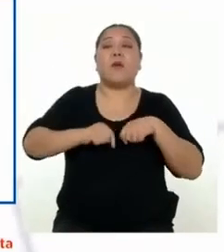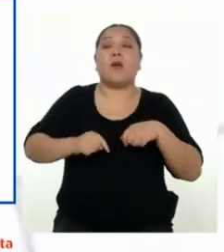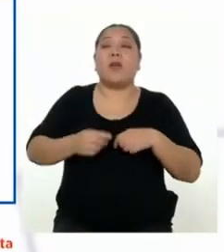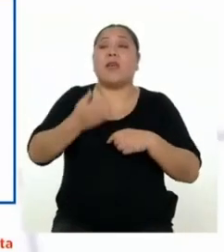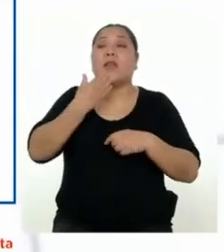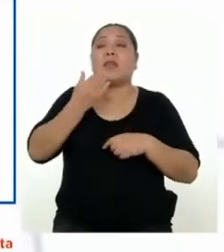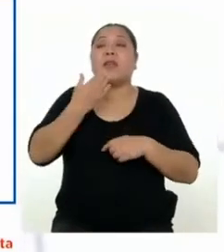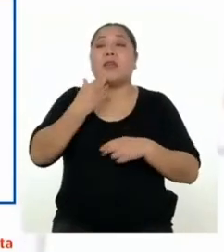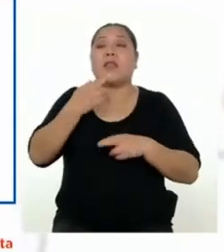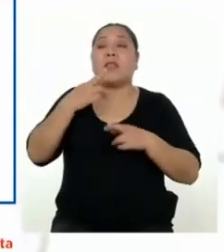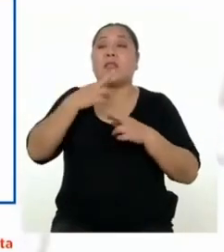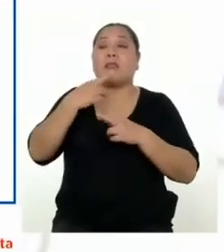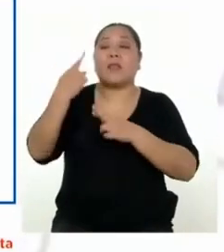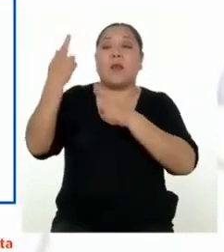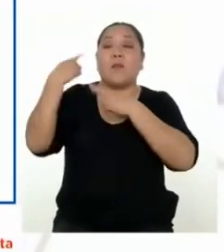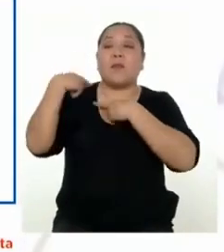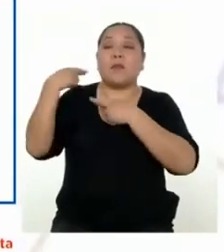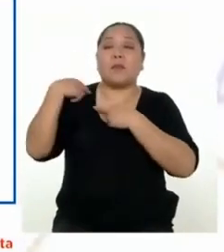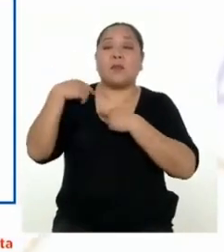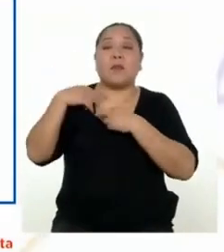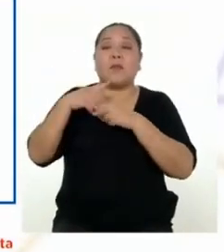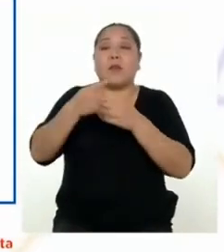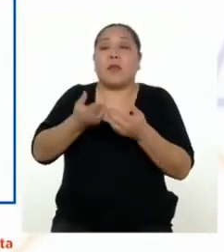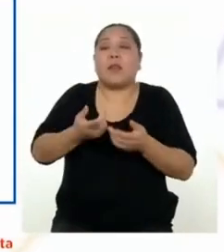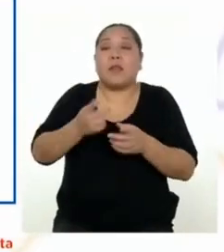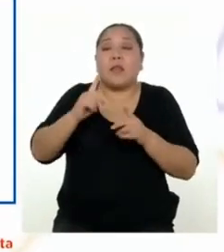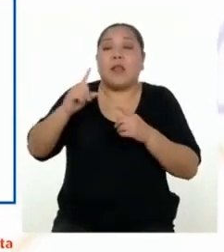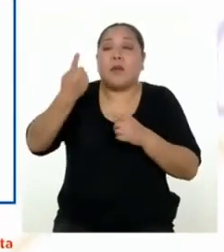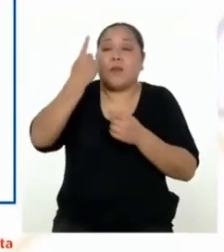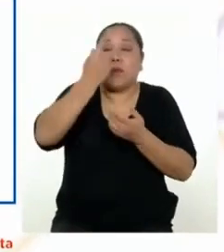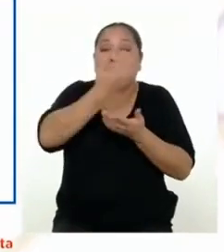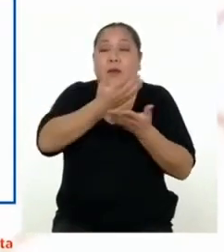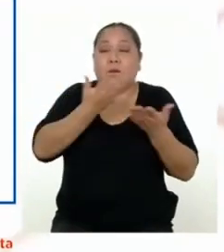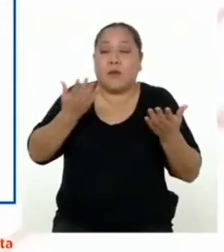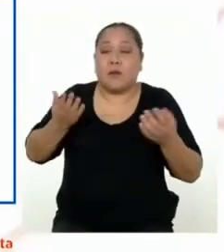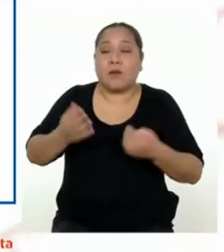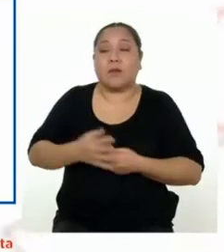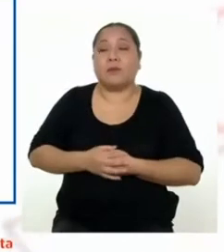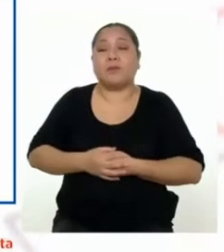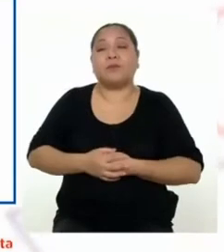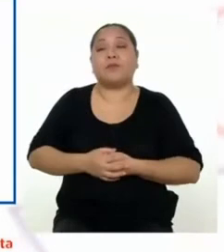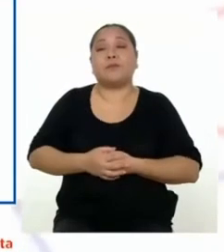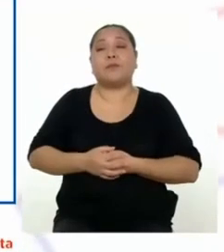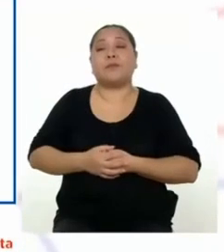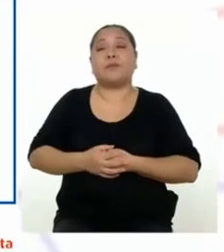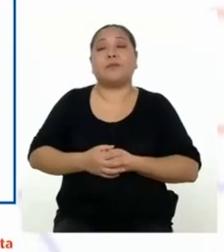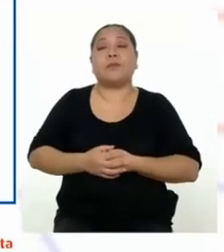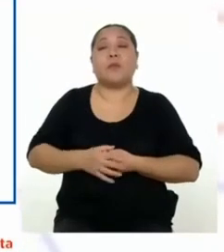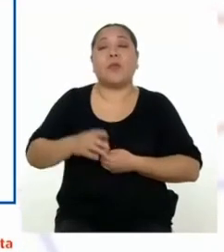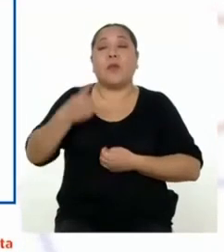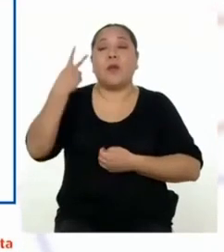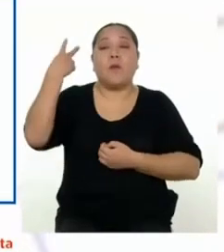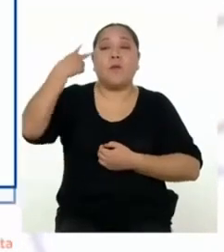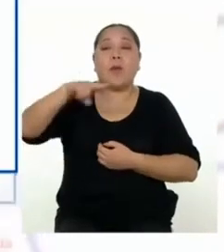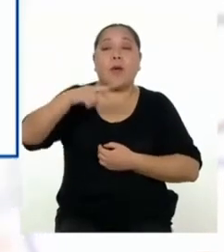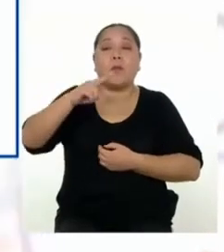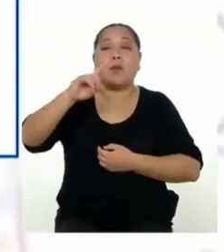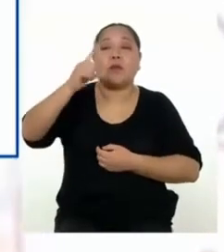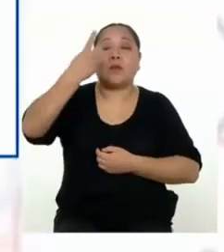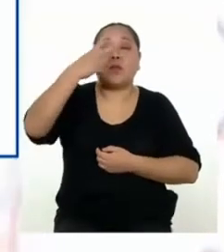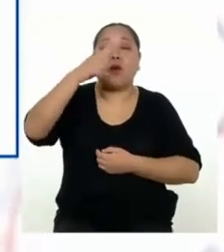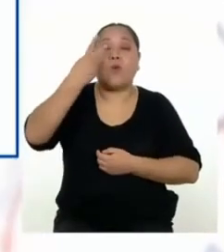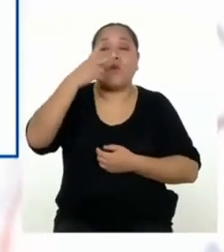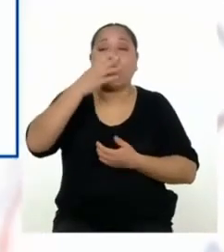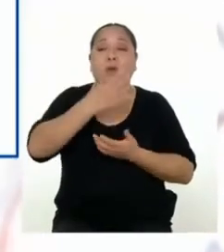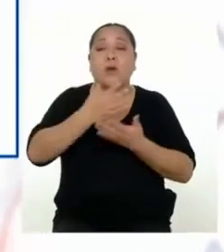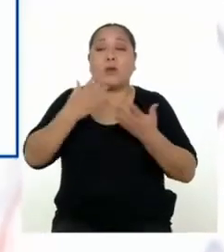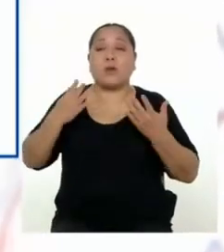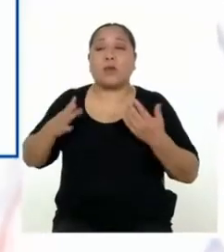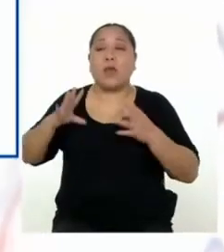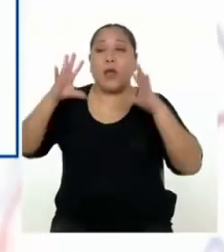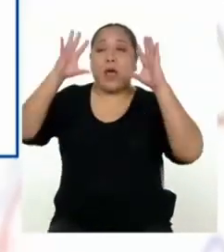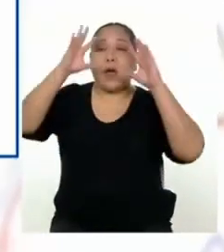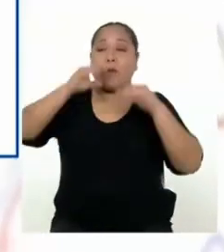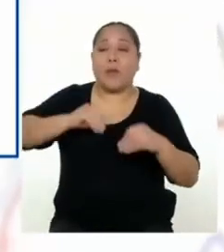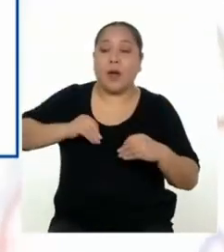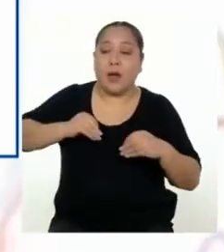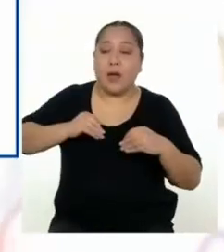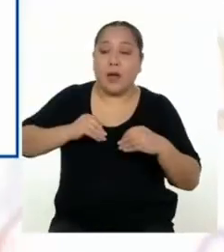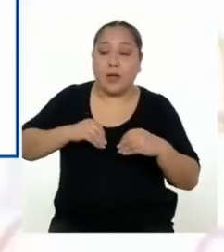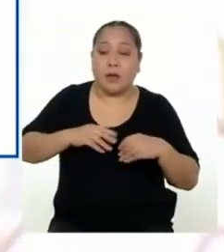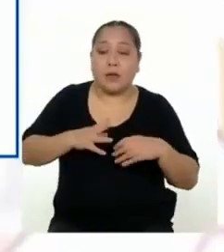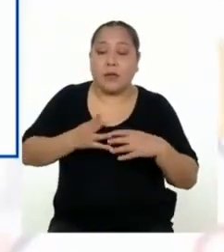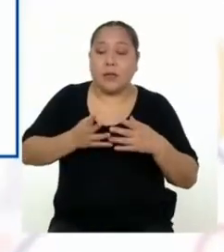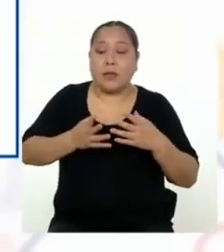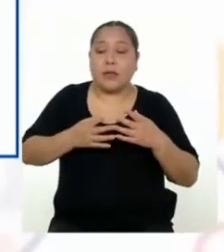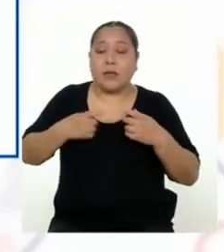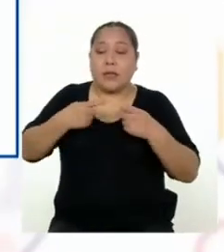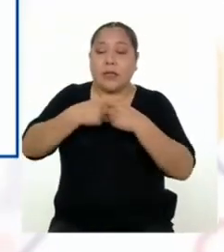quiénes serán responsables del seguimiento de la tarea de la primera acción. Vamos por la segunda acción, apagar y desconectar los